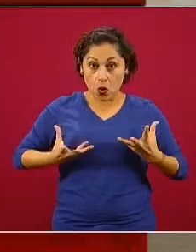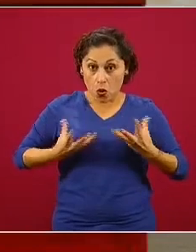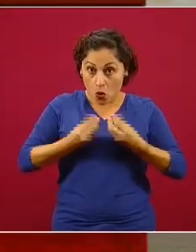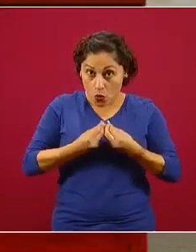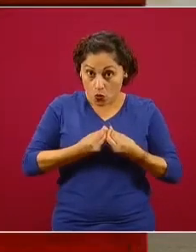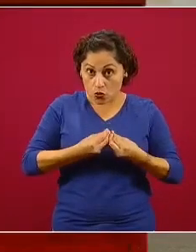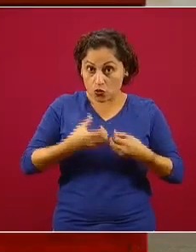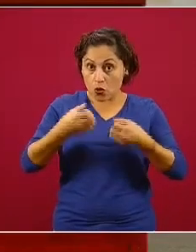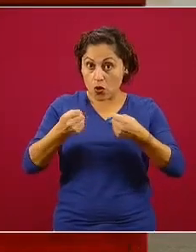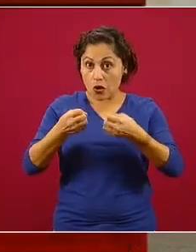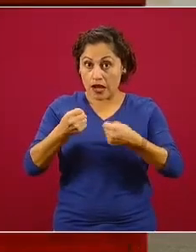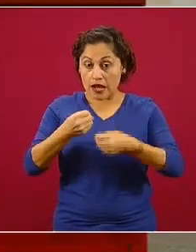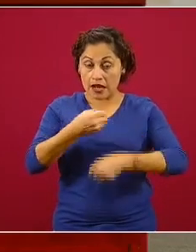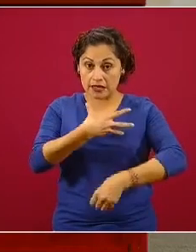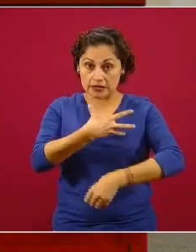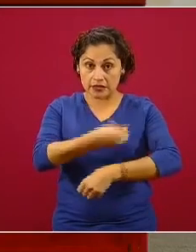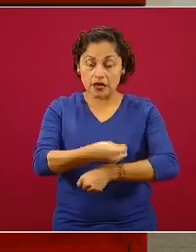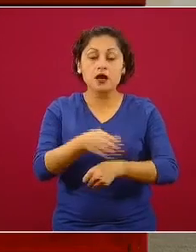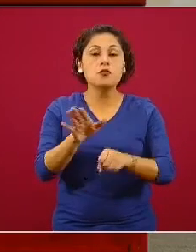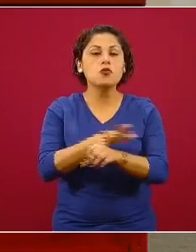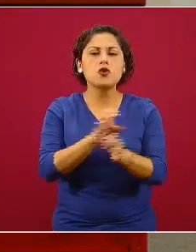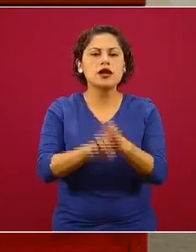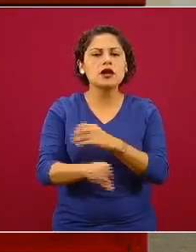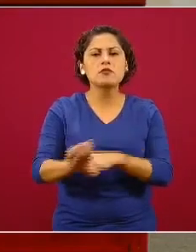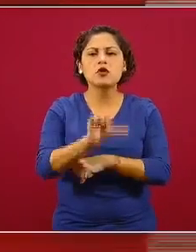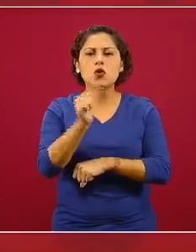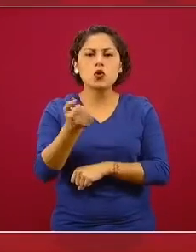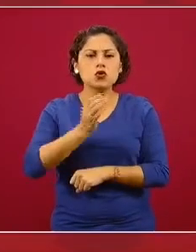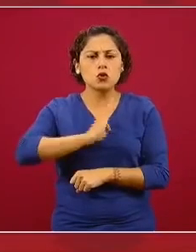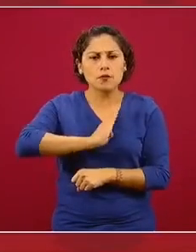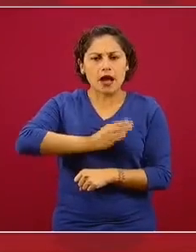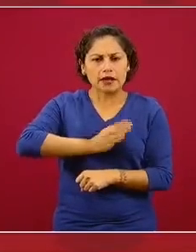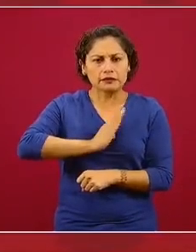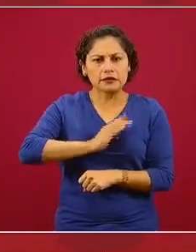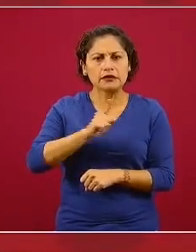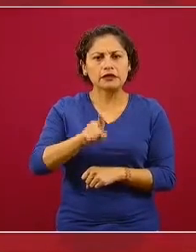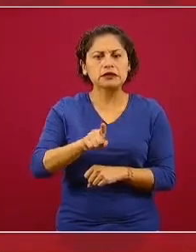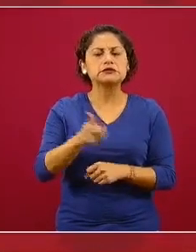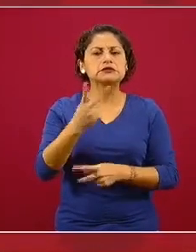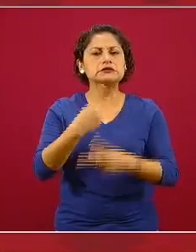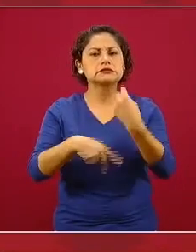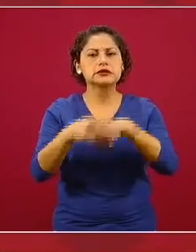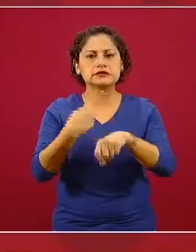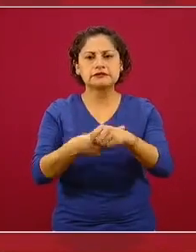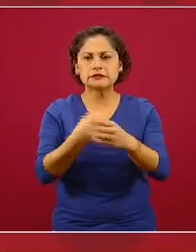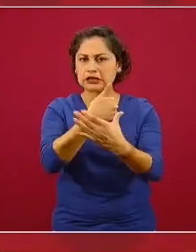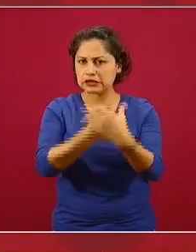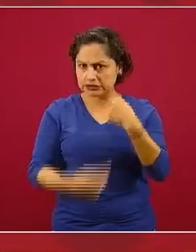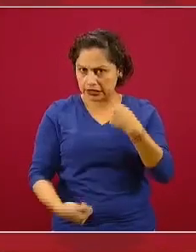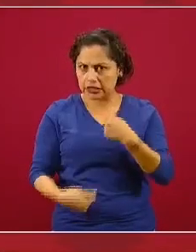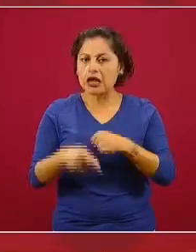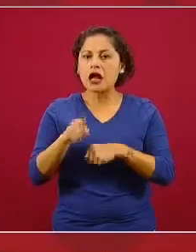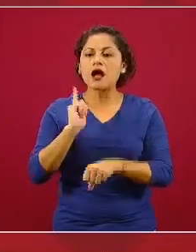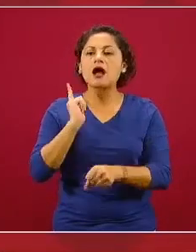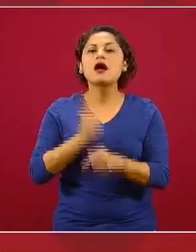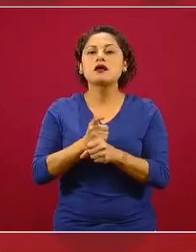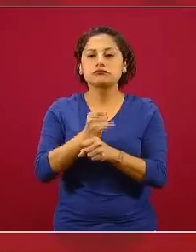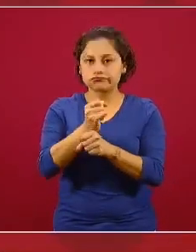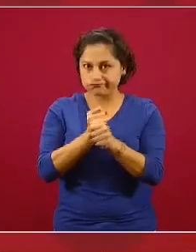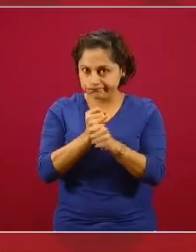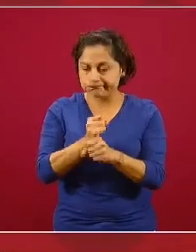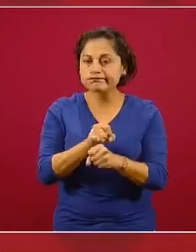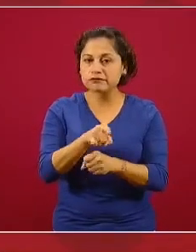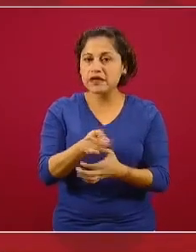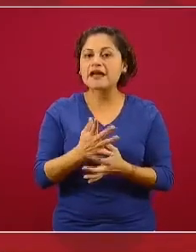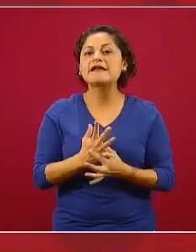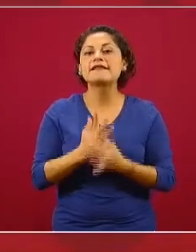diarreas, las infecciones enterales, sí existe y está muy bien descrito un mecanismo en donde se estimula lo que se conoce